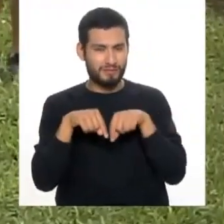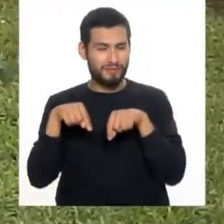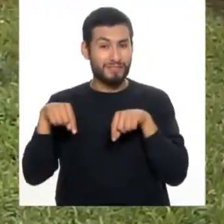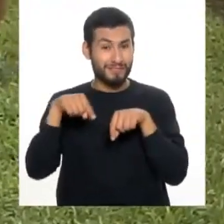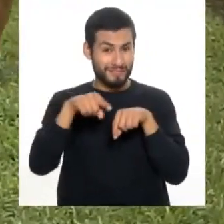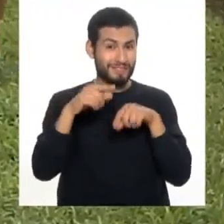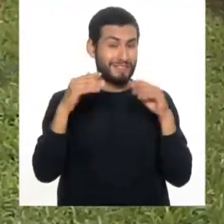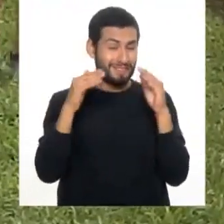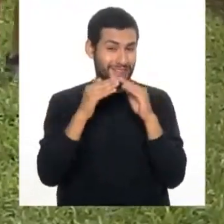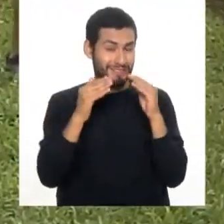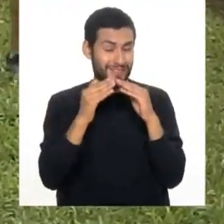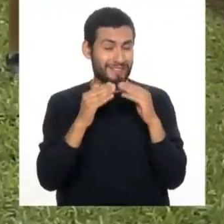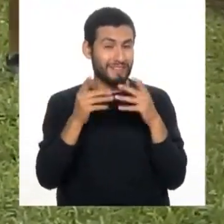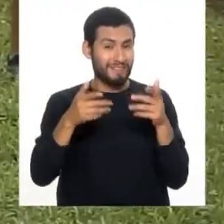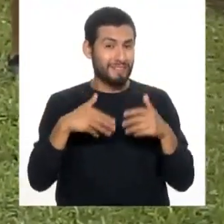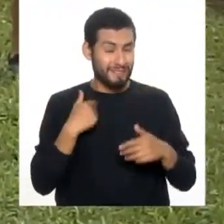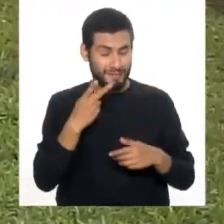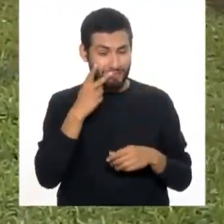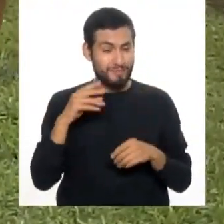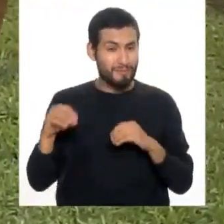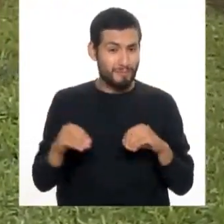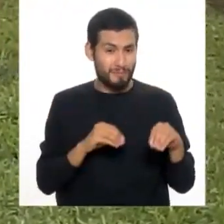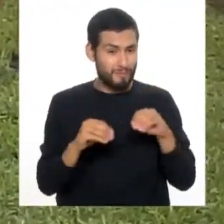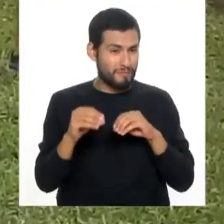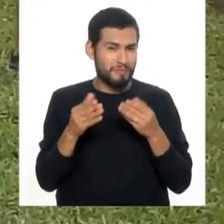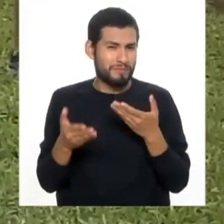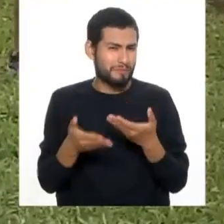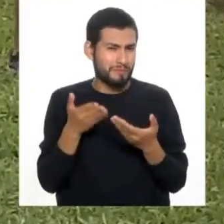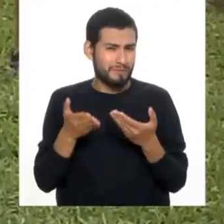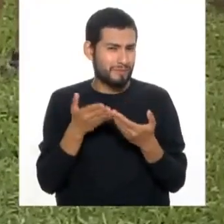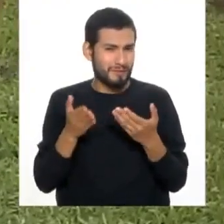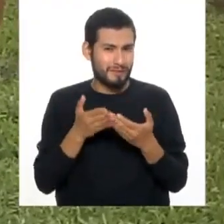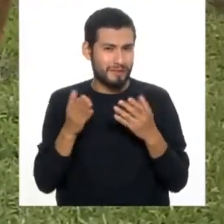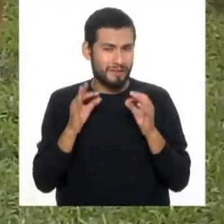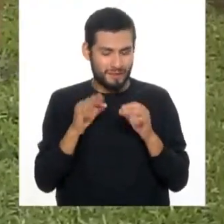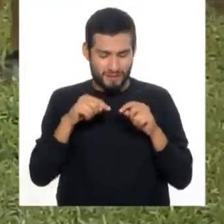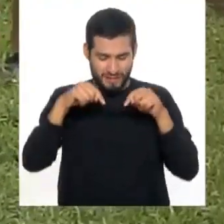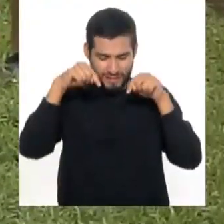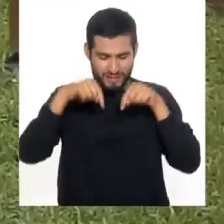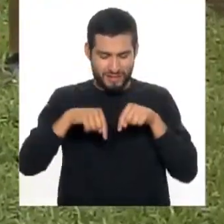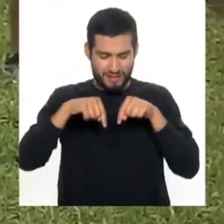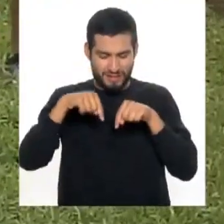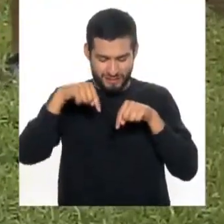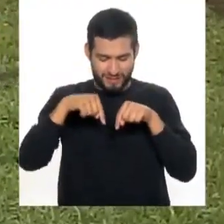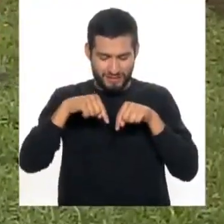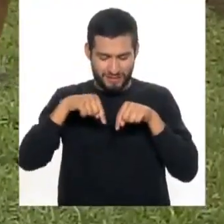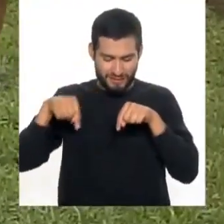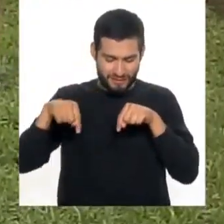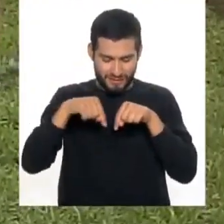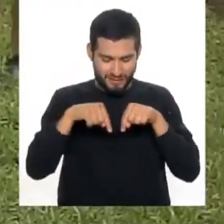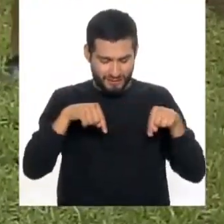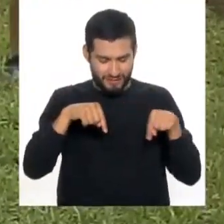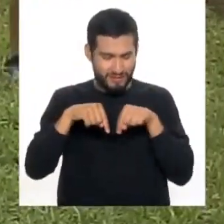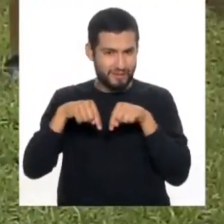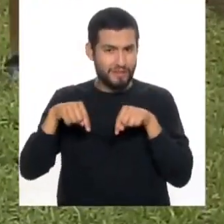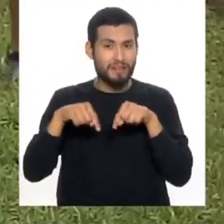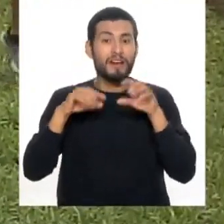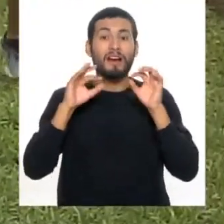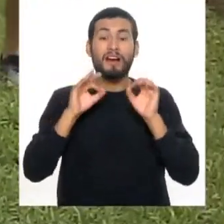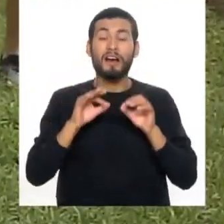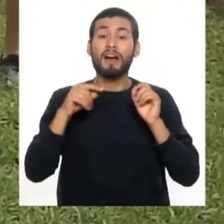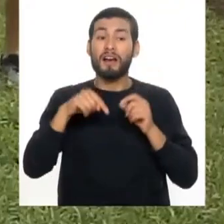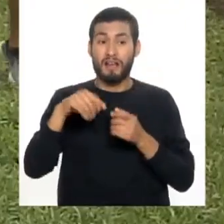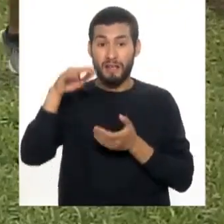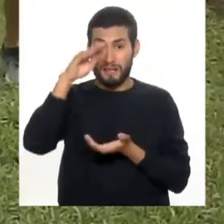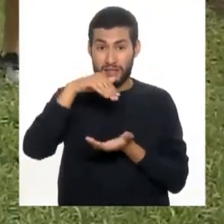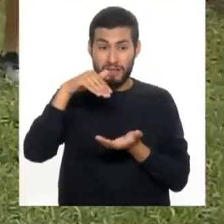también están viendo cómo se hace el movimiento, pero es súper sencillo, súper sencillo. Muy bien, lo que vamos a hacer ahora es colocarnos en el